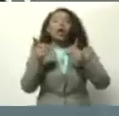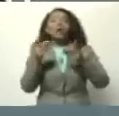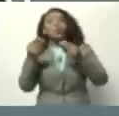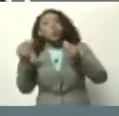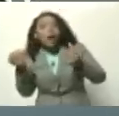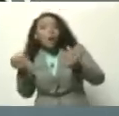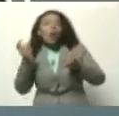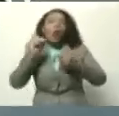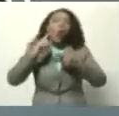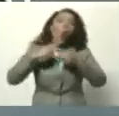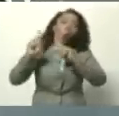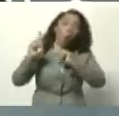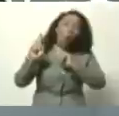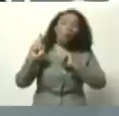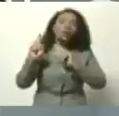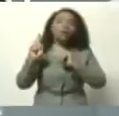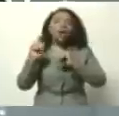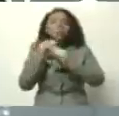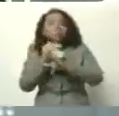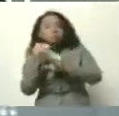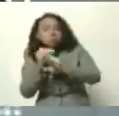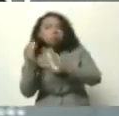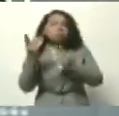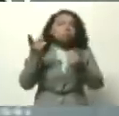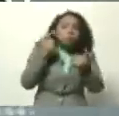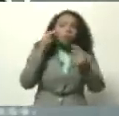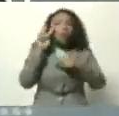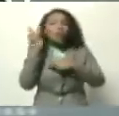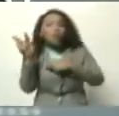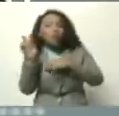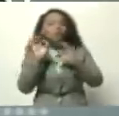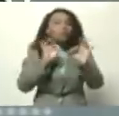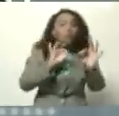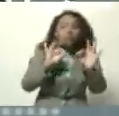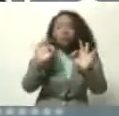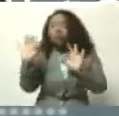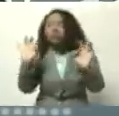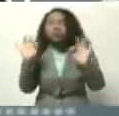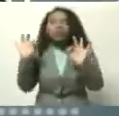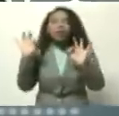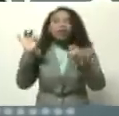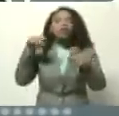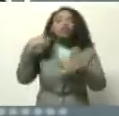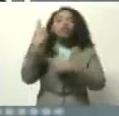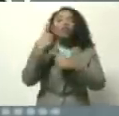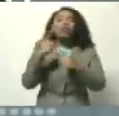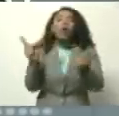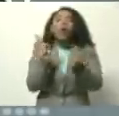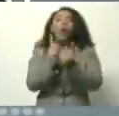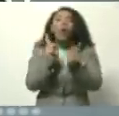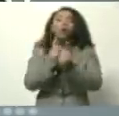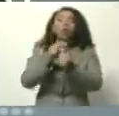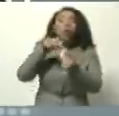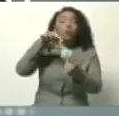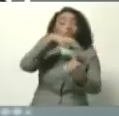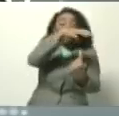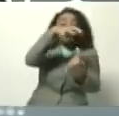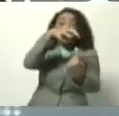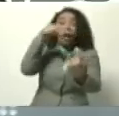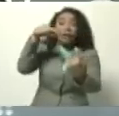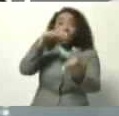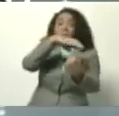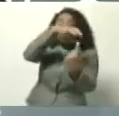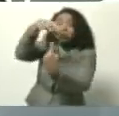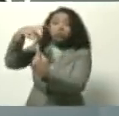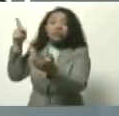otras de baja intensidad. Repito, estamos viendo el efecto, el coletazo del paso en el recorrido de este